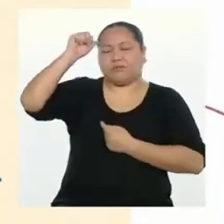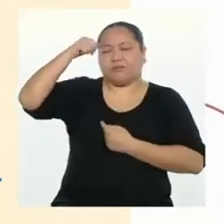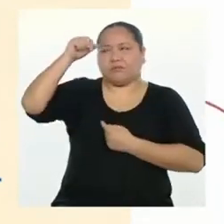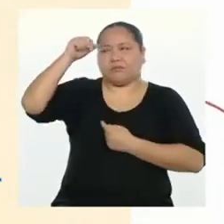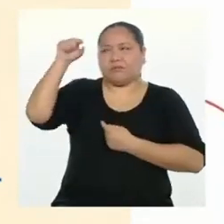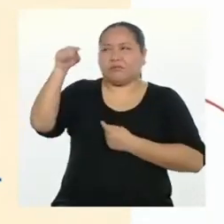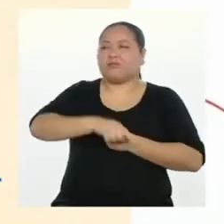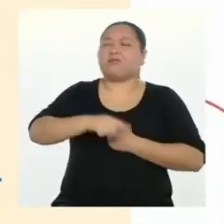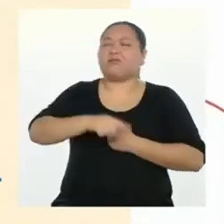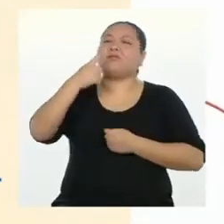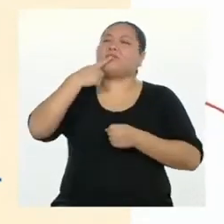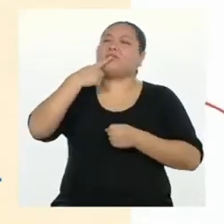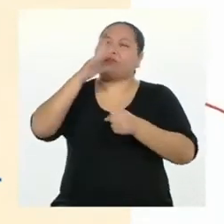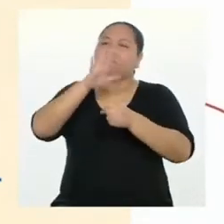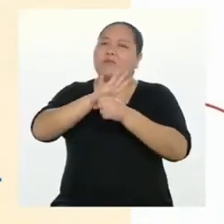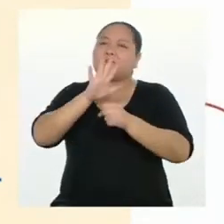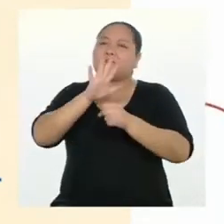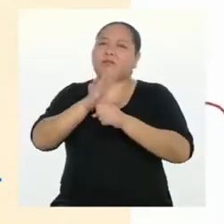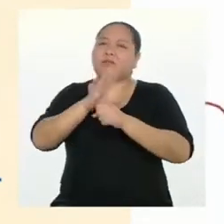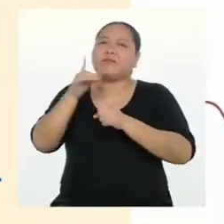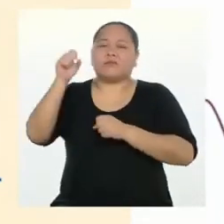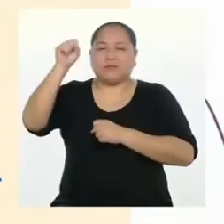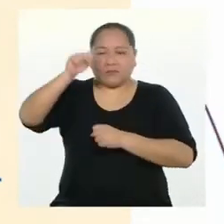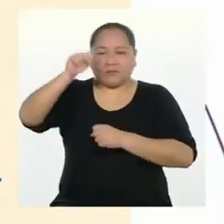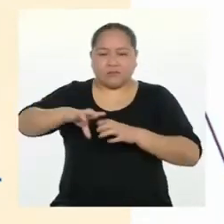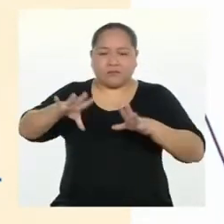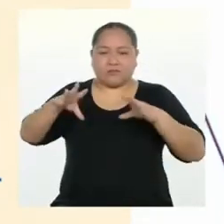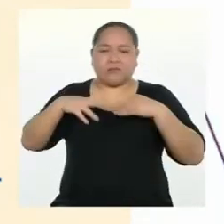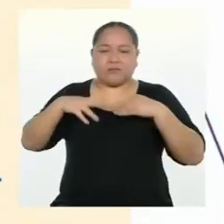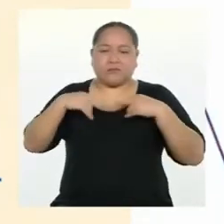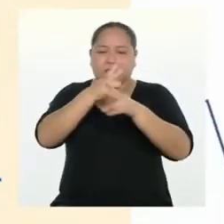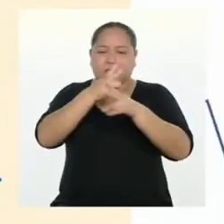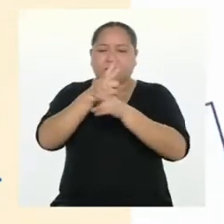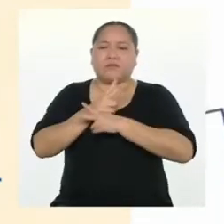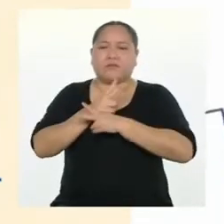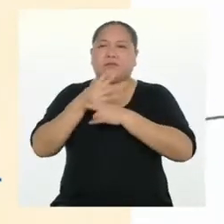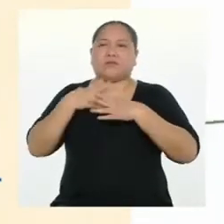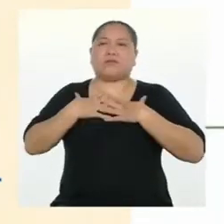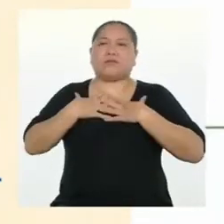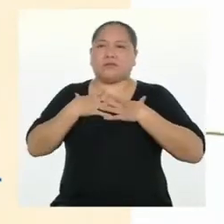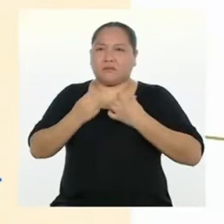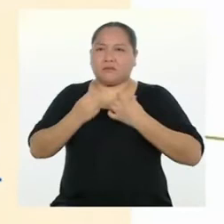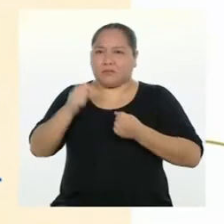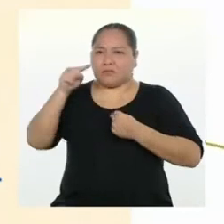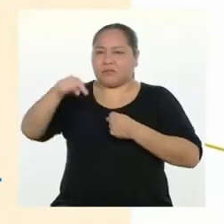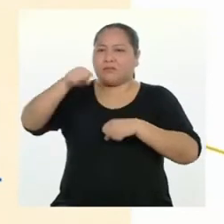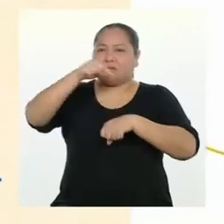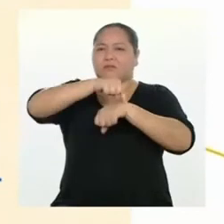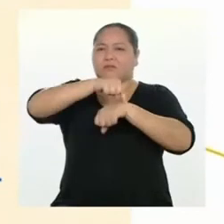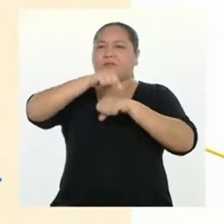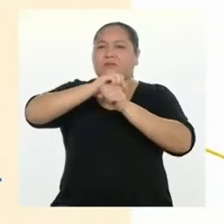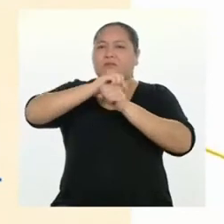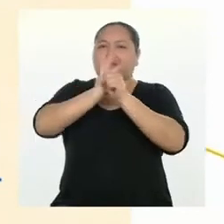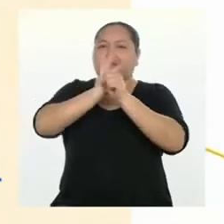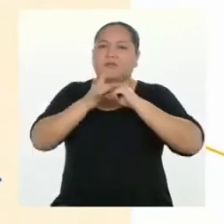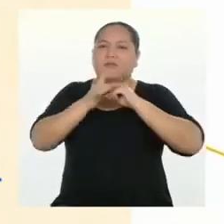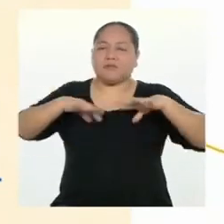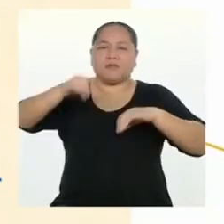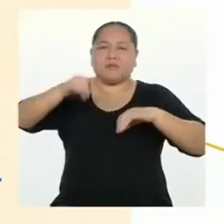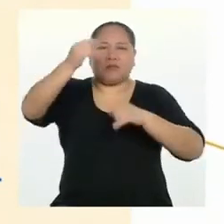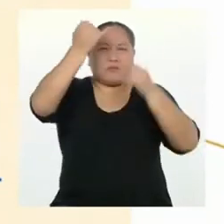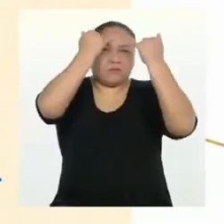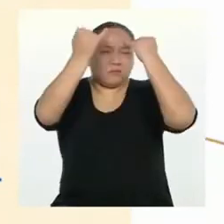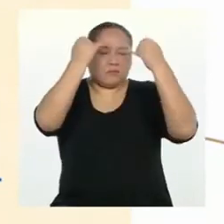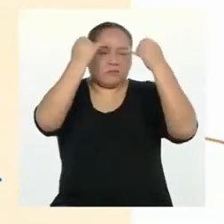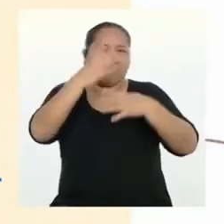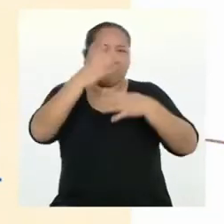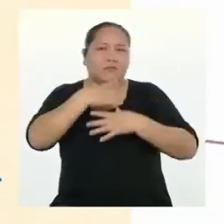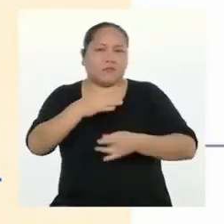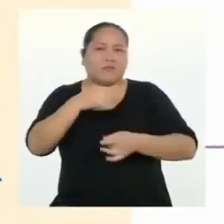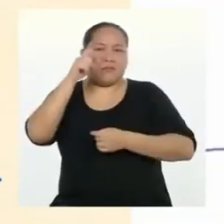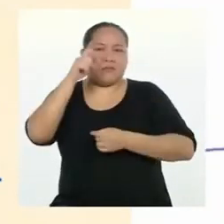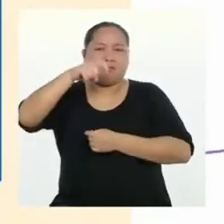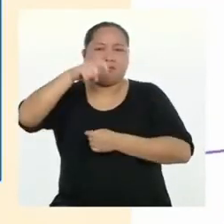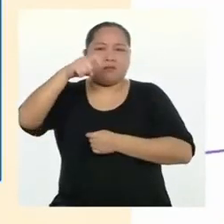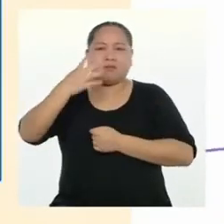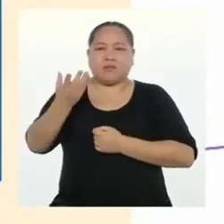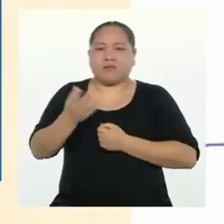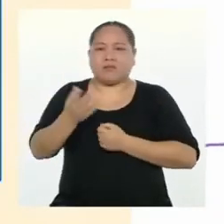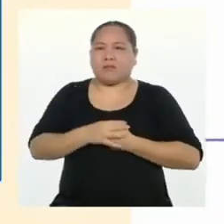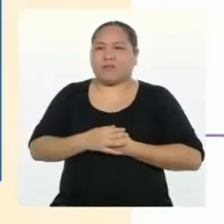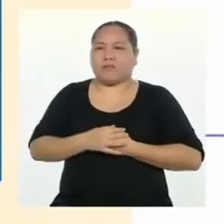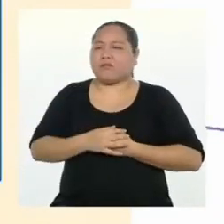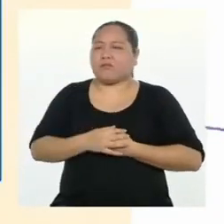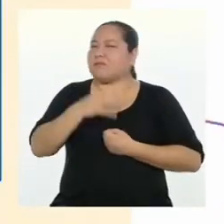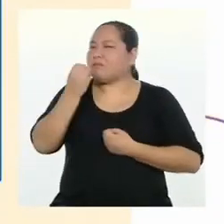comprometerlos con el cuidado de su salud durante la pandemia. Es una propuesta muy interesante y necesaria.